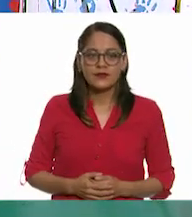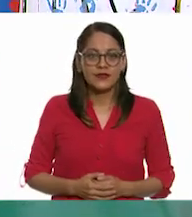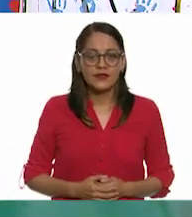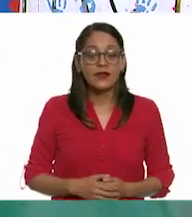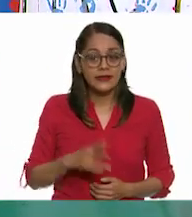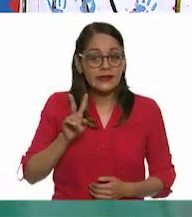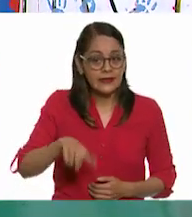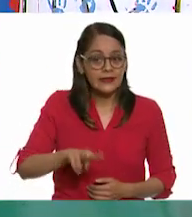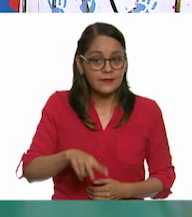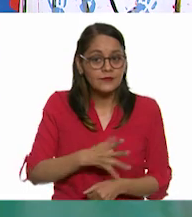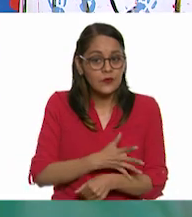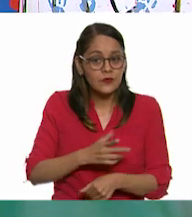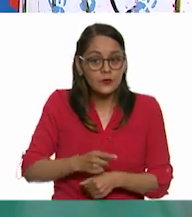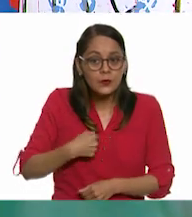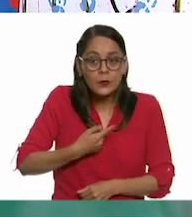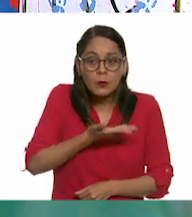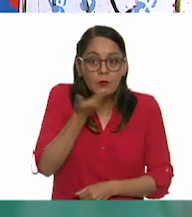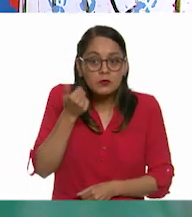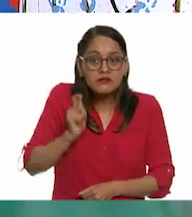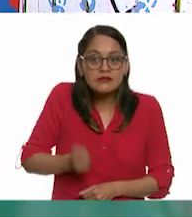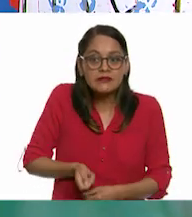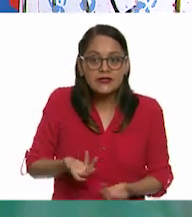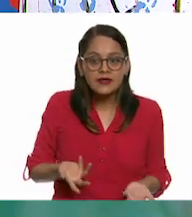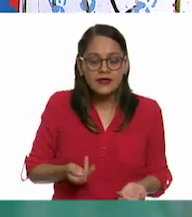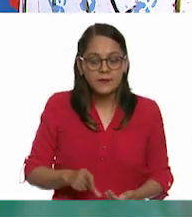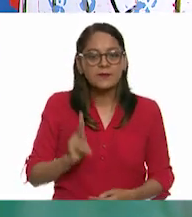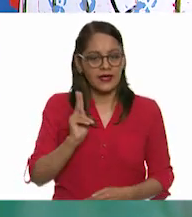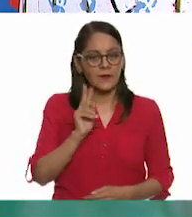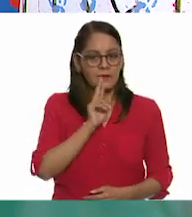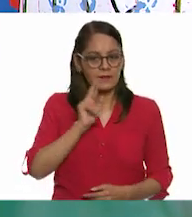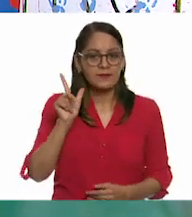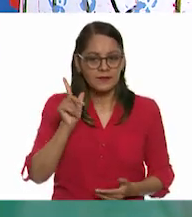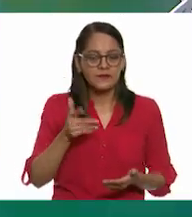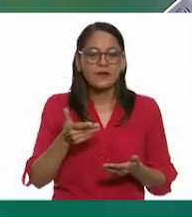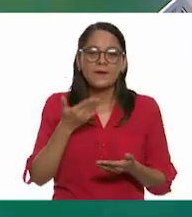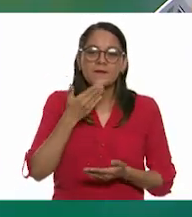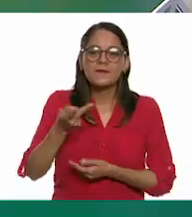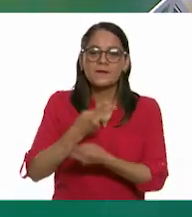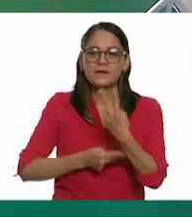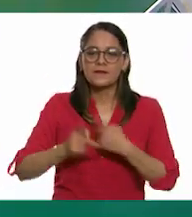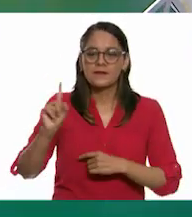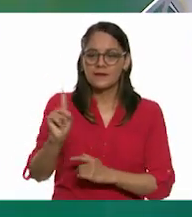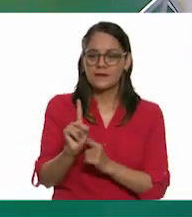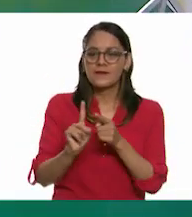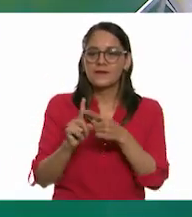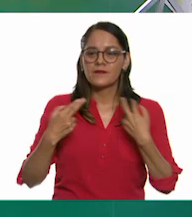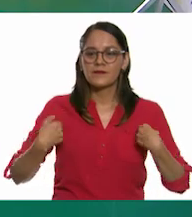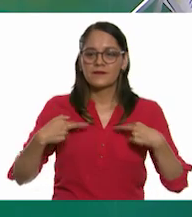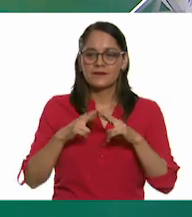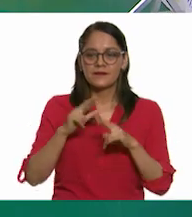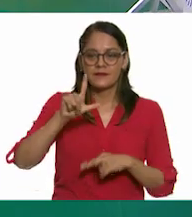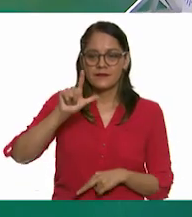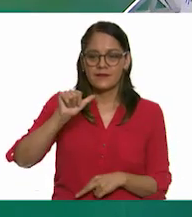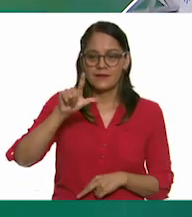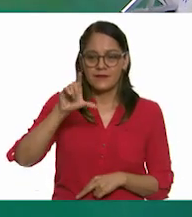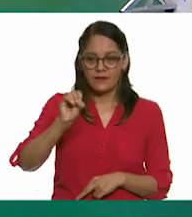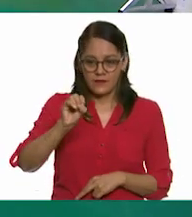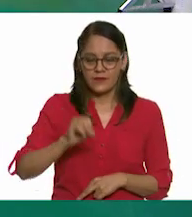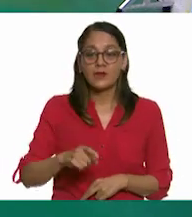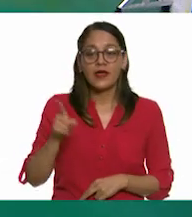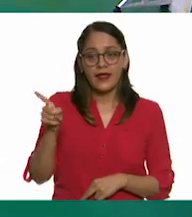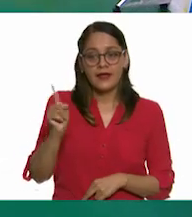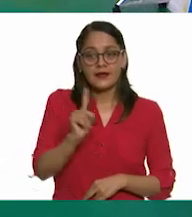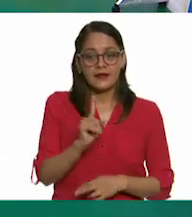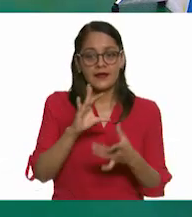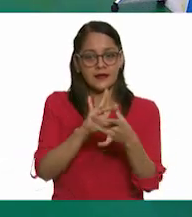Pues la verdad, yo tampoco. Pero, ¿qué les parece si entonces le damos la bienvenida al maestro Lalo para que nos explique